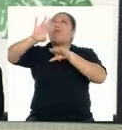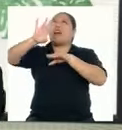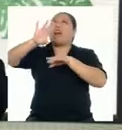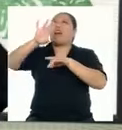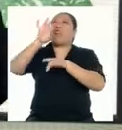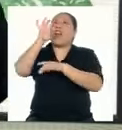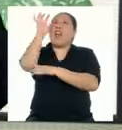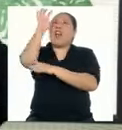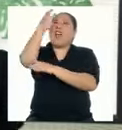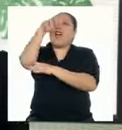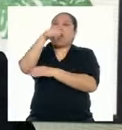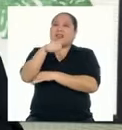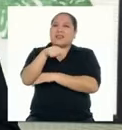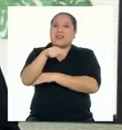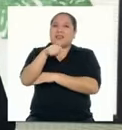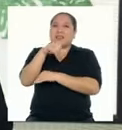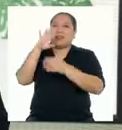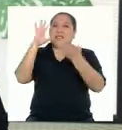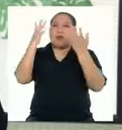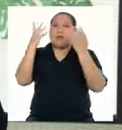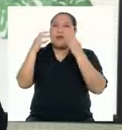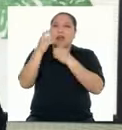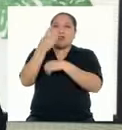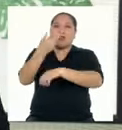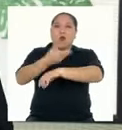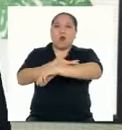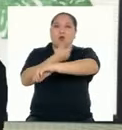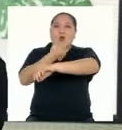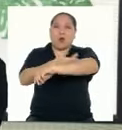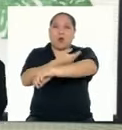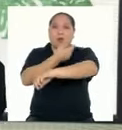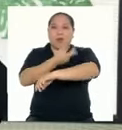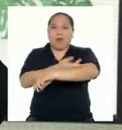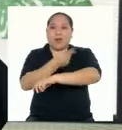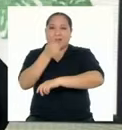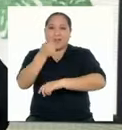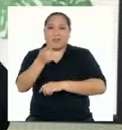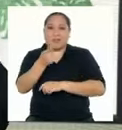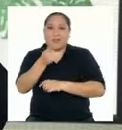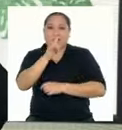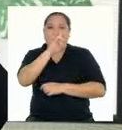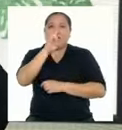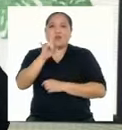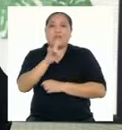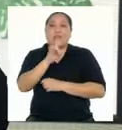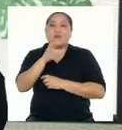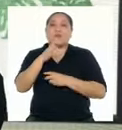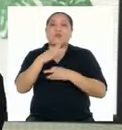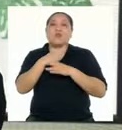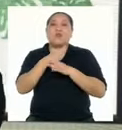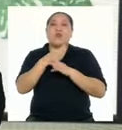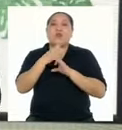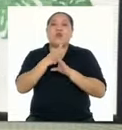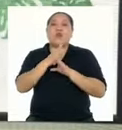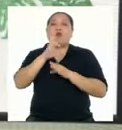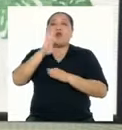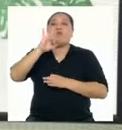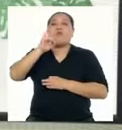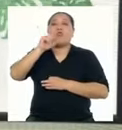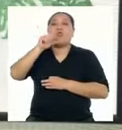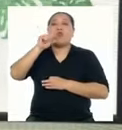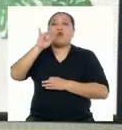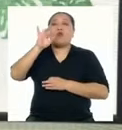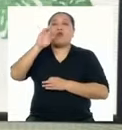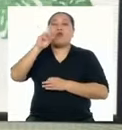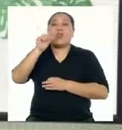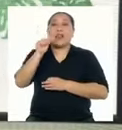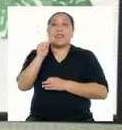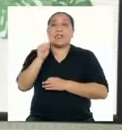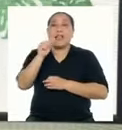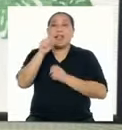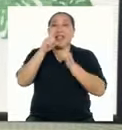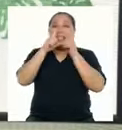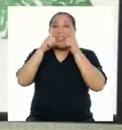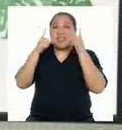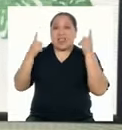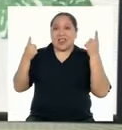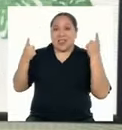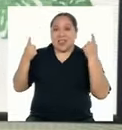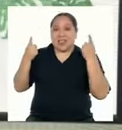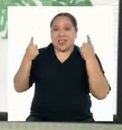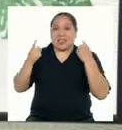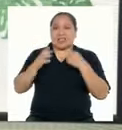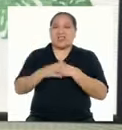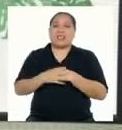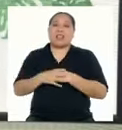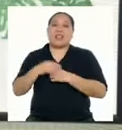dinosaurio Se parece a una oveja Estamos usando figuras literarias Figuras poéticas Así que la